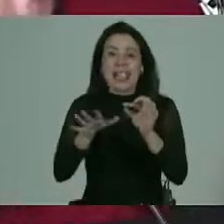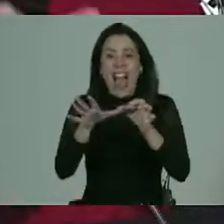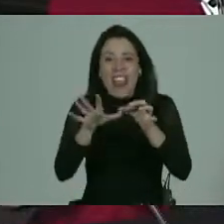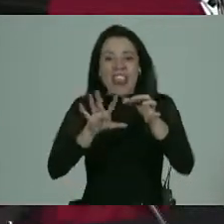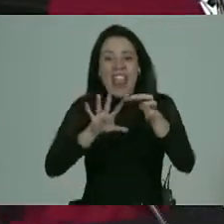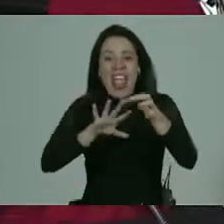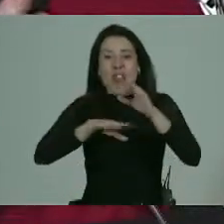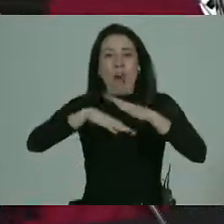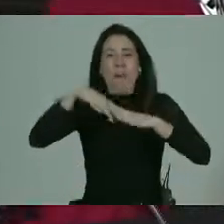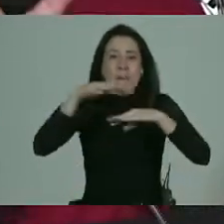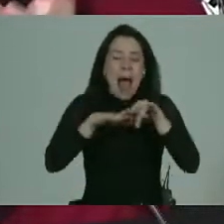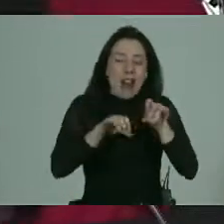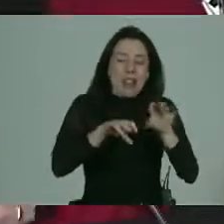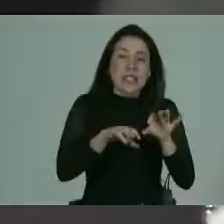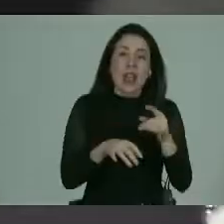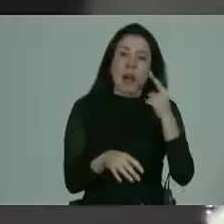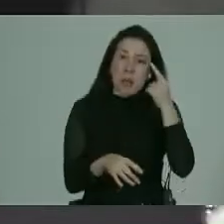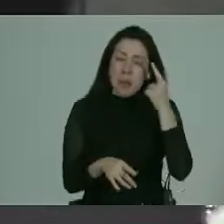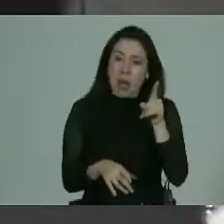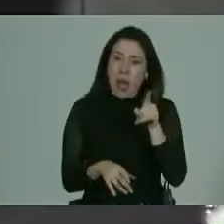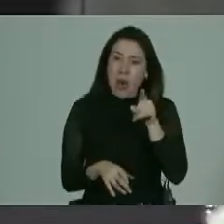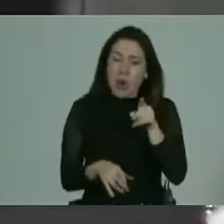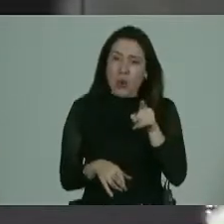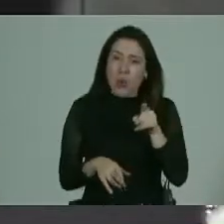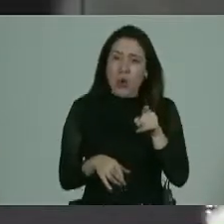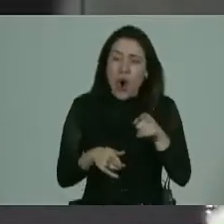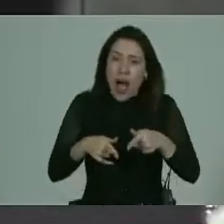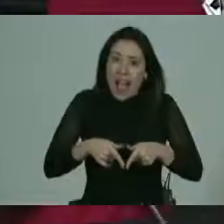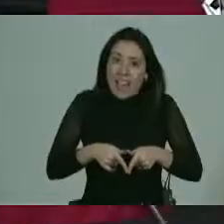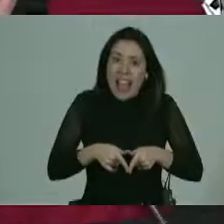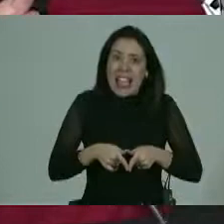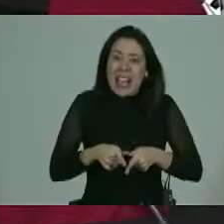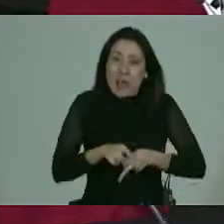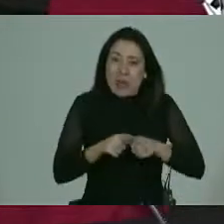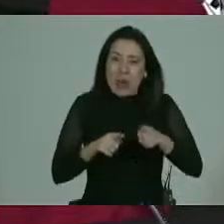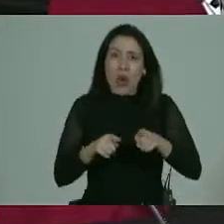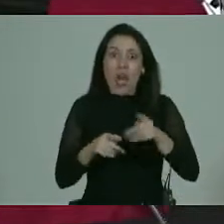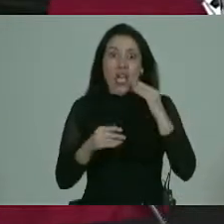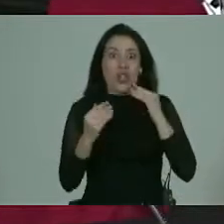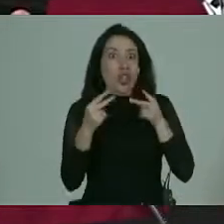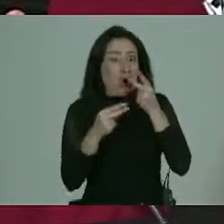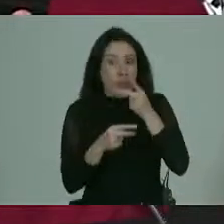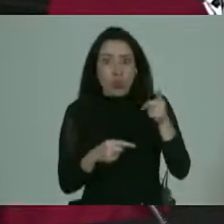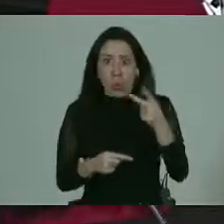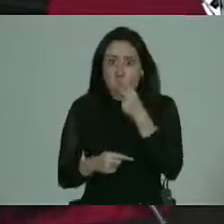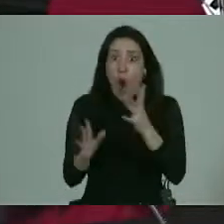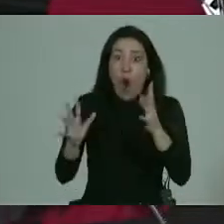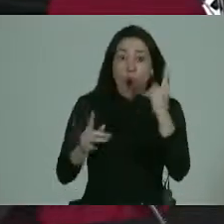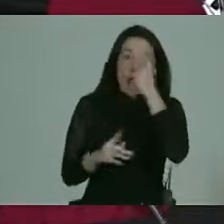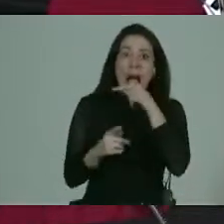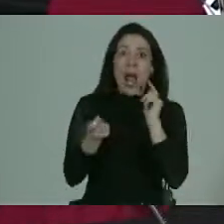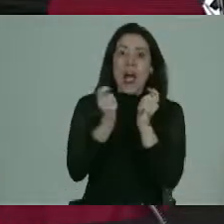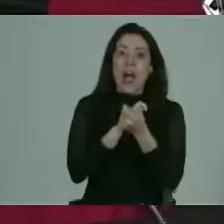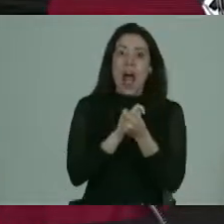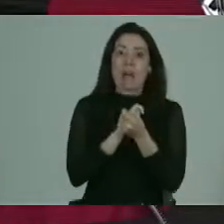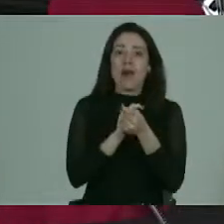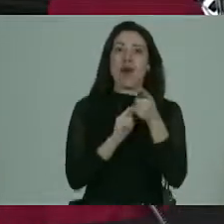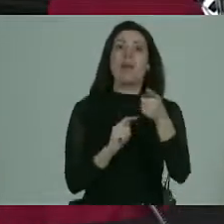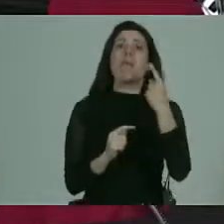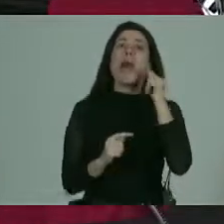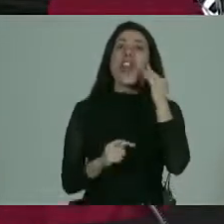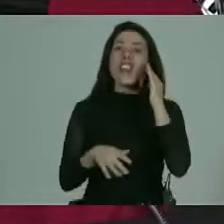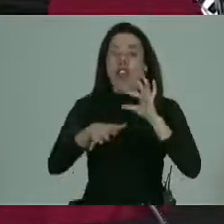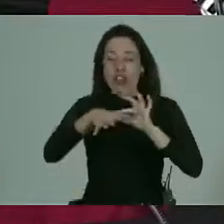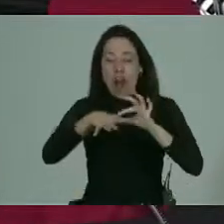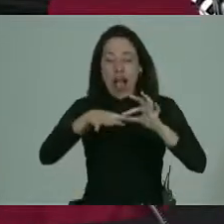deditos las manitos pero se toca el genital y usted cambia la cara entonces no lo celebra tanto como cuando